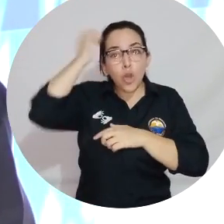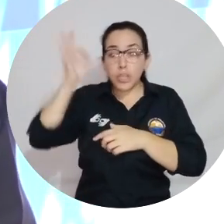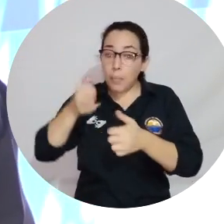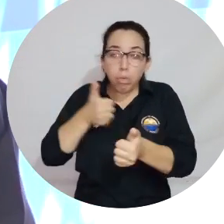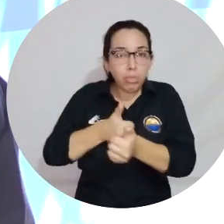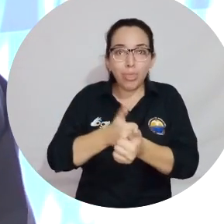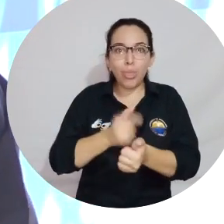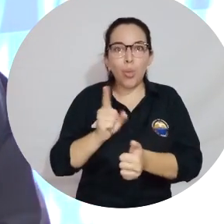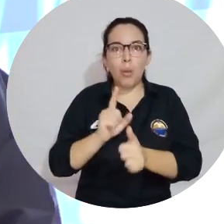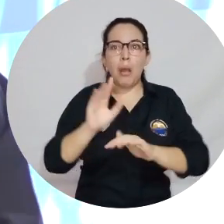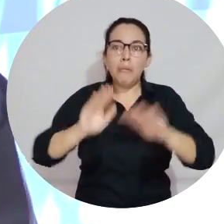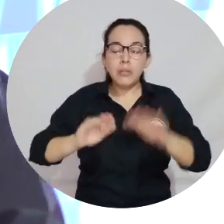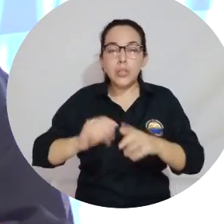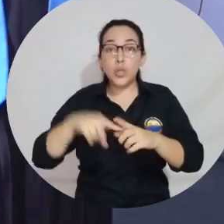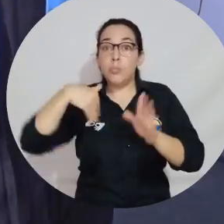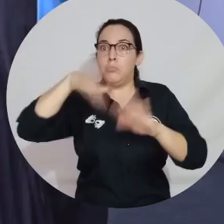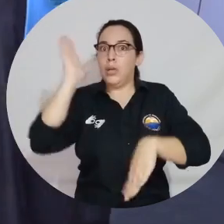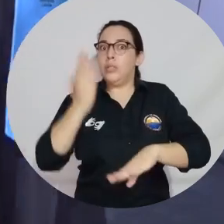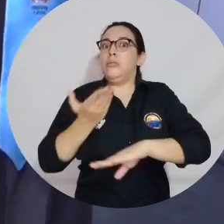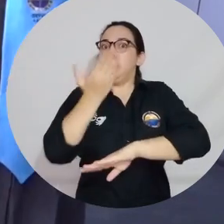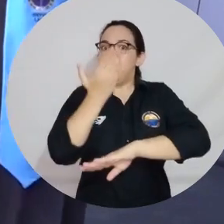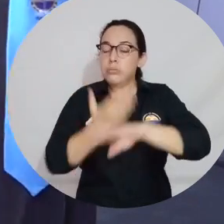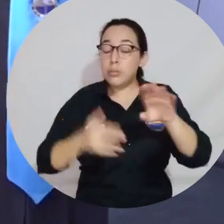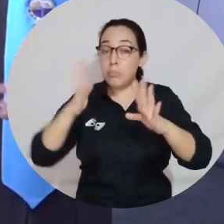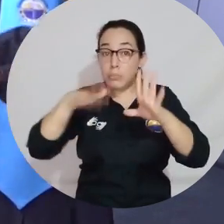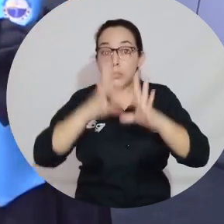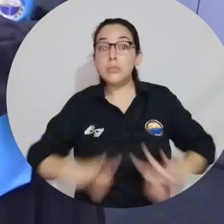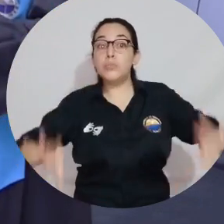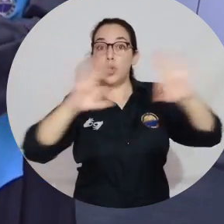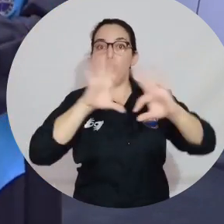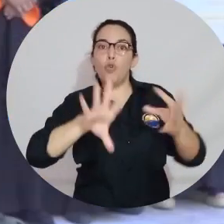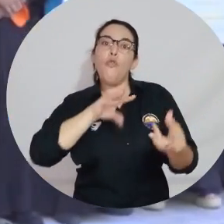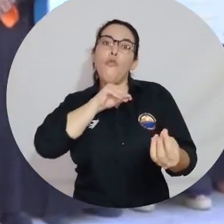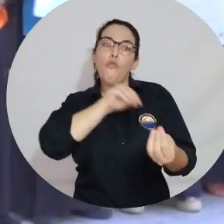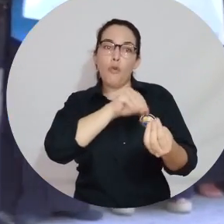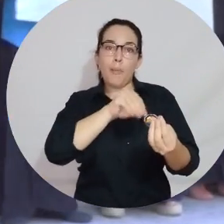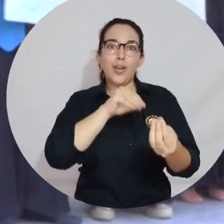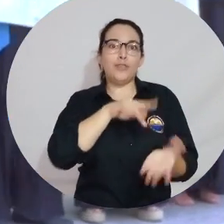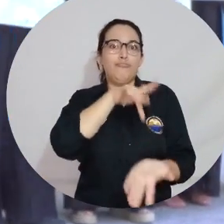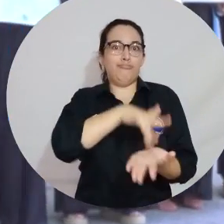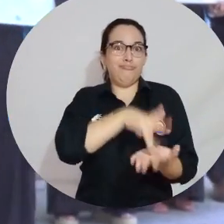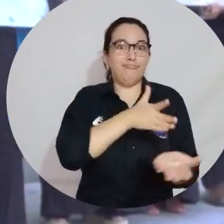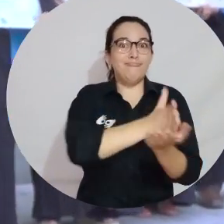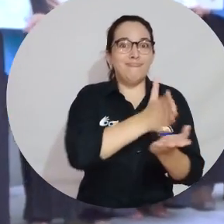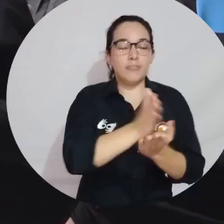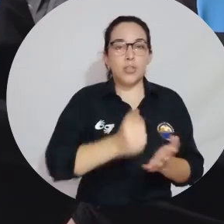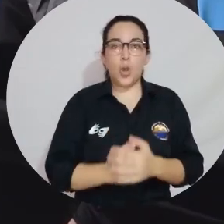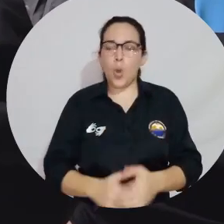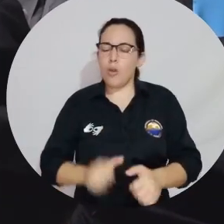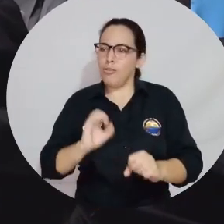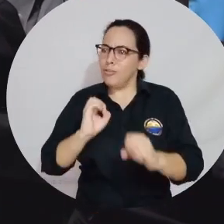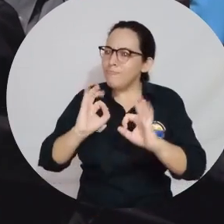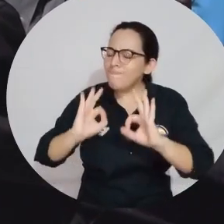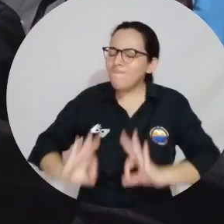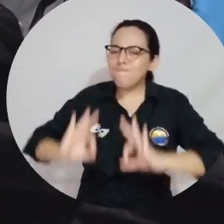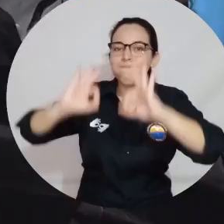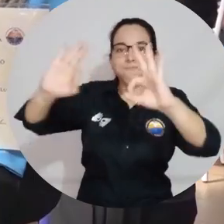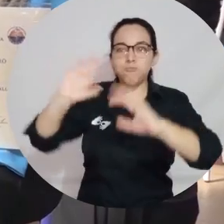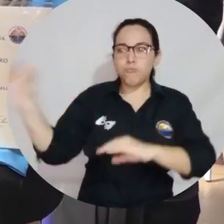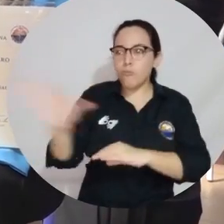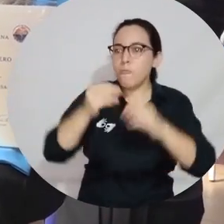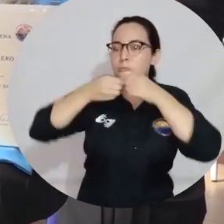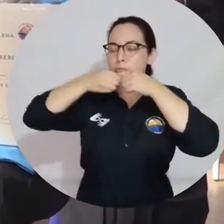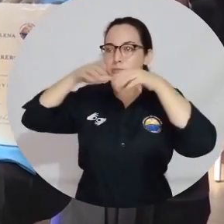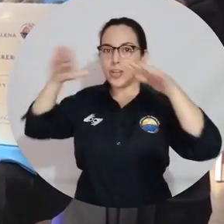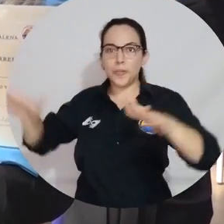de forma permanente es inclusive más demandante y mucho más valiosa que la formación presencial de pregrado. Así que muchos éxitos, muchas bendiciones